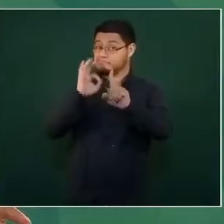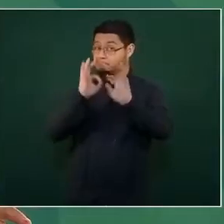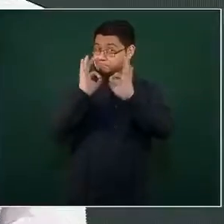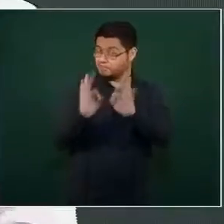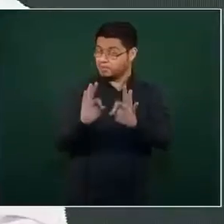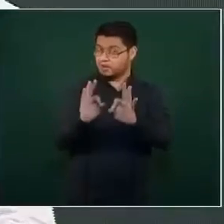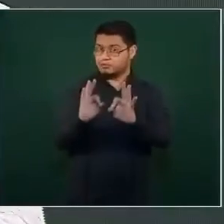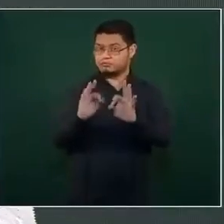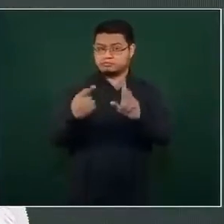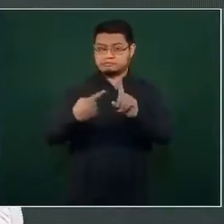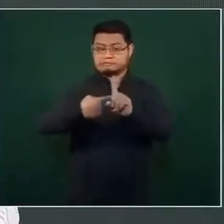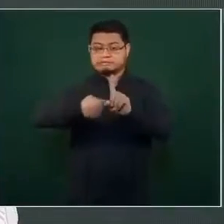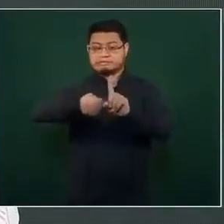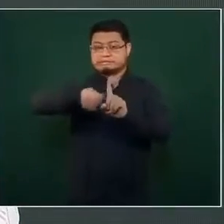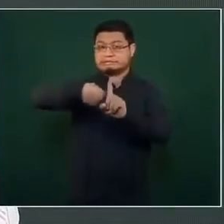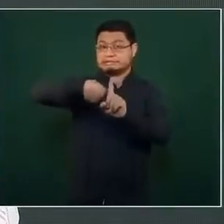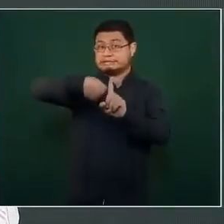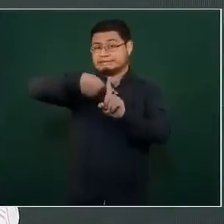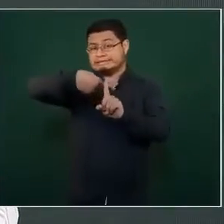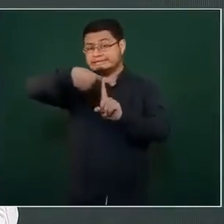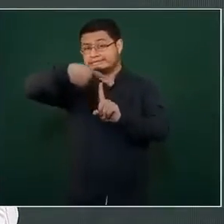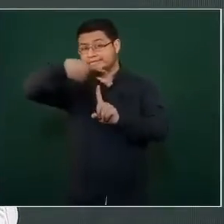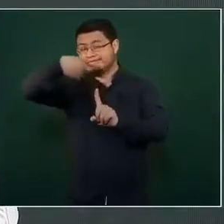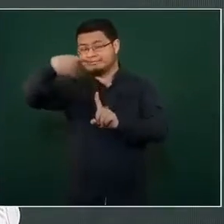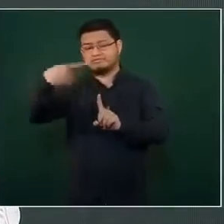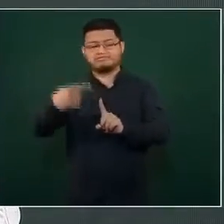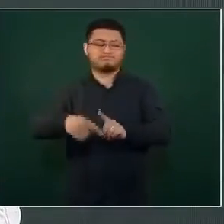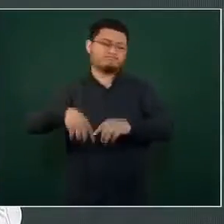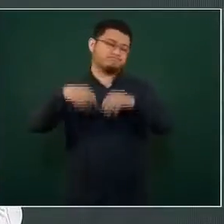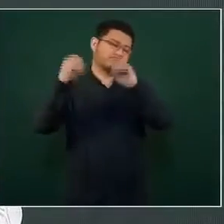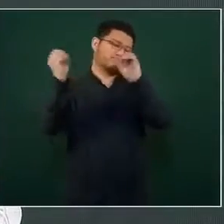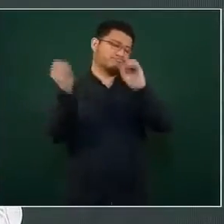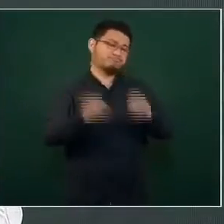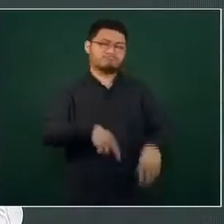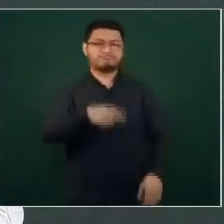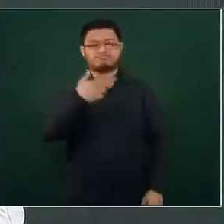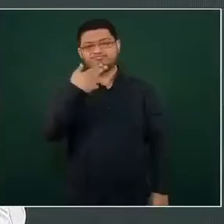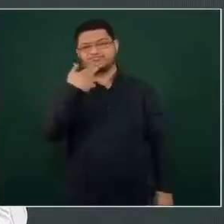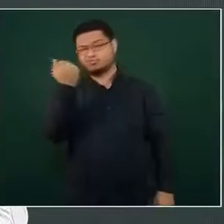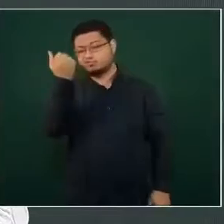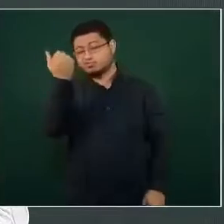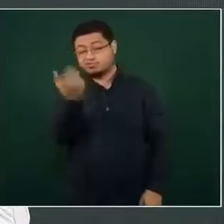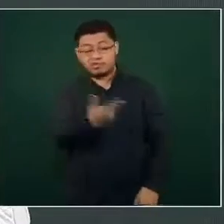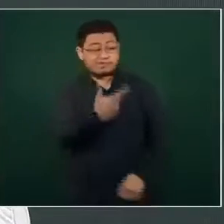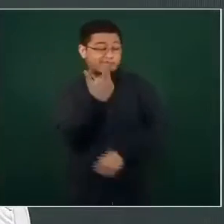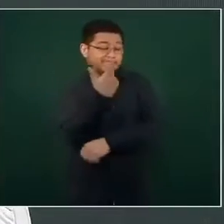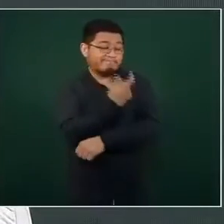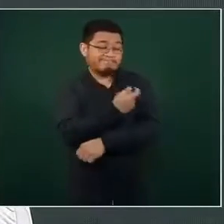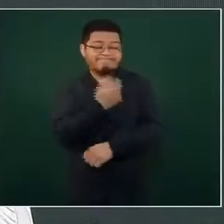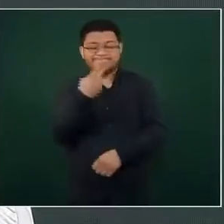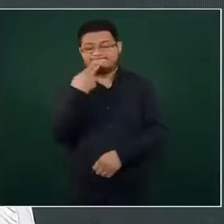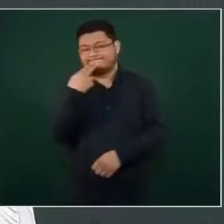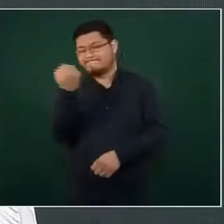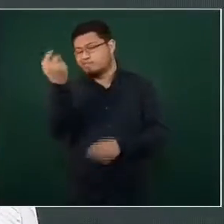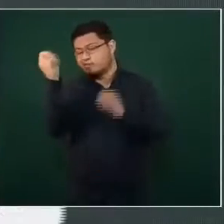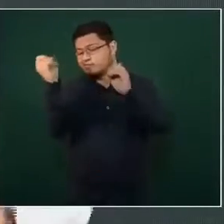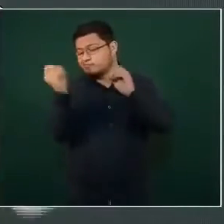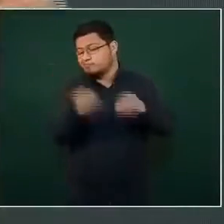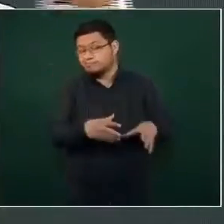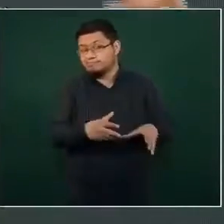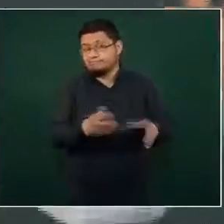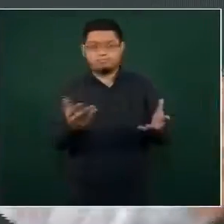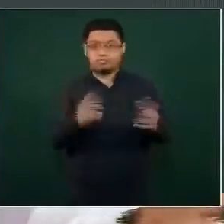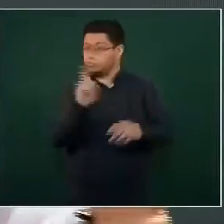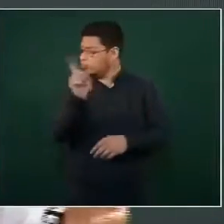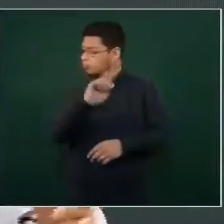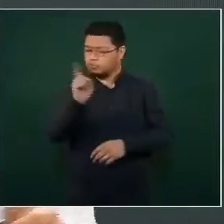hayan echado a perder lotes por falta de refrigeración, cómo